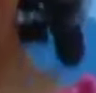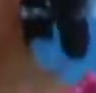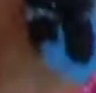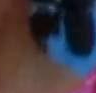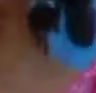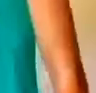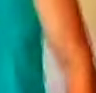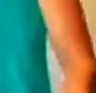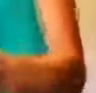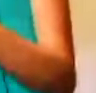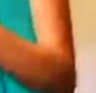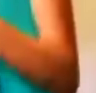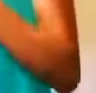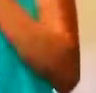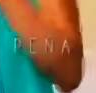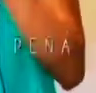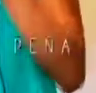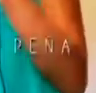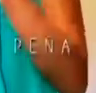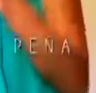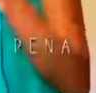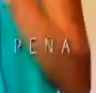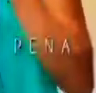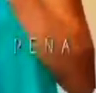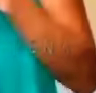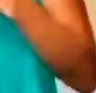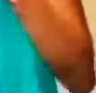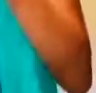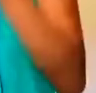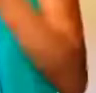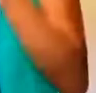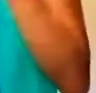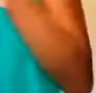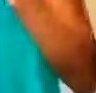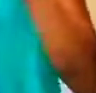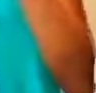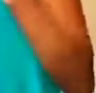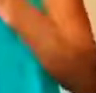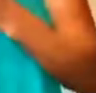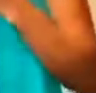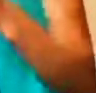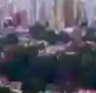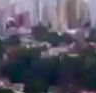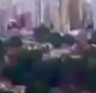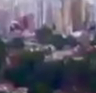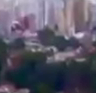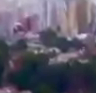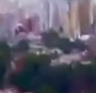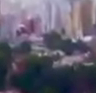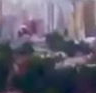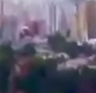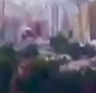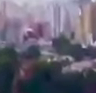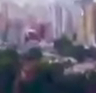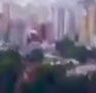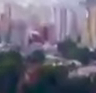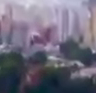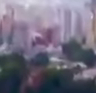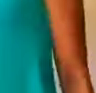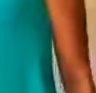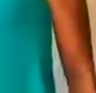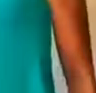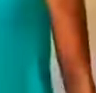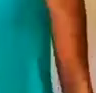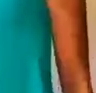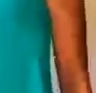Bolivia donde hay razón y corazón para ser